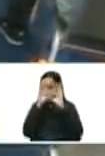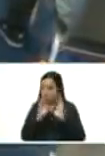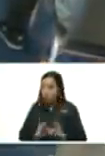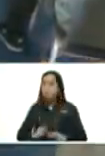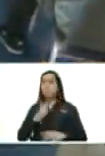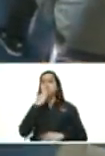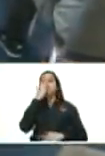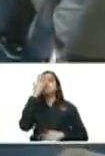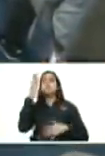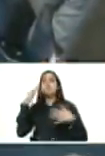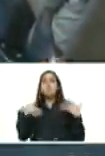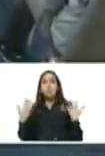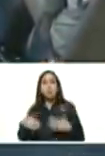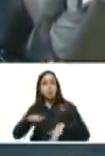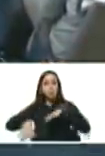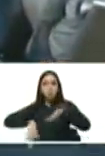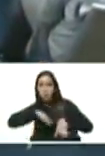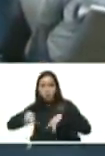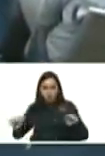respirar y seguir nadando